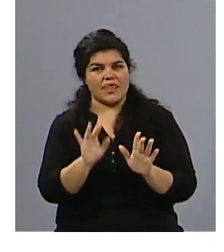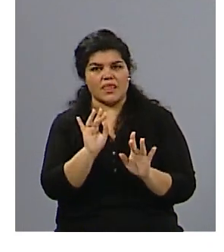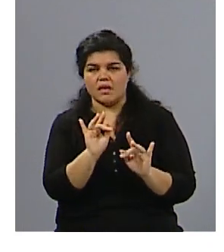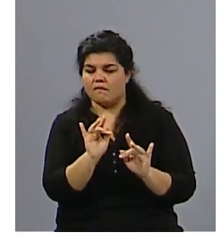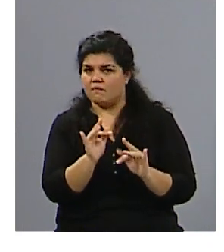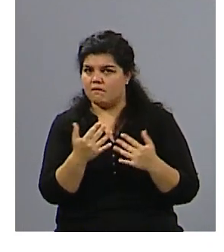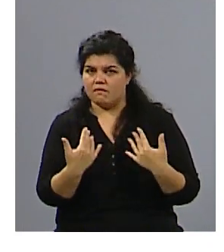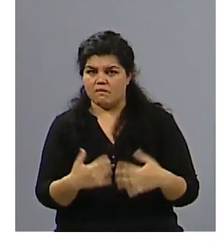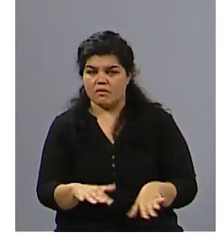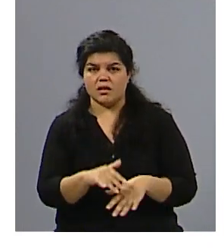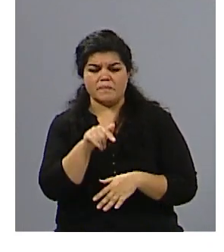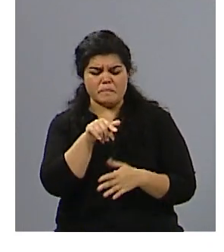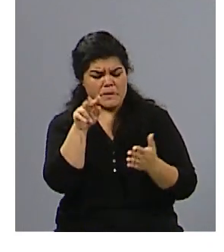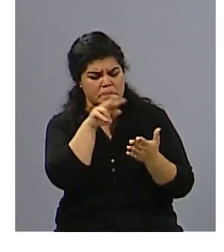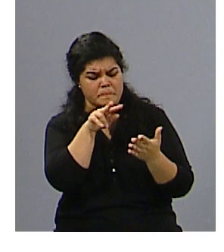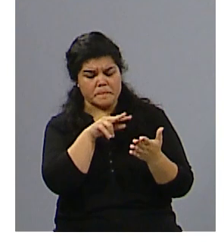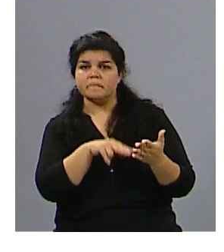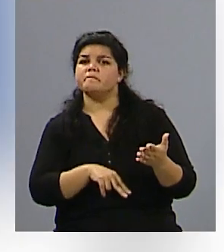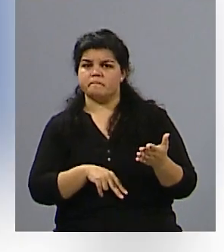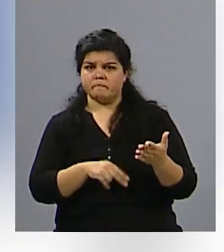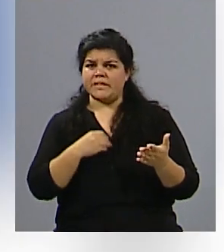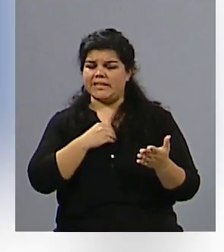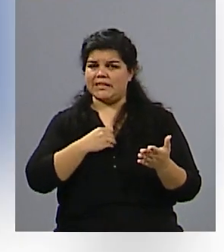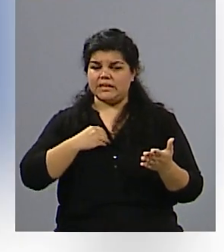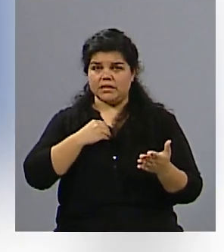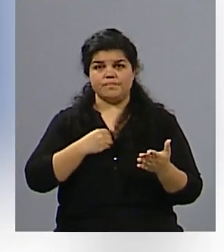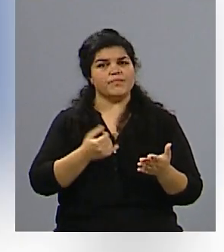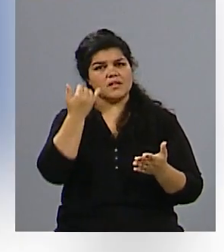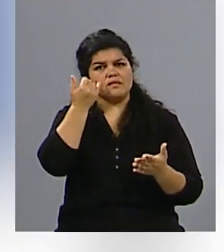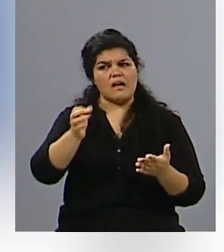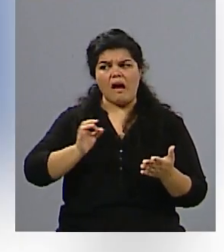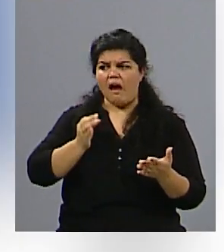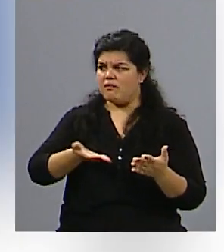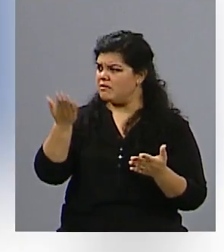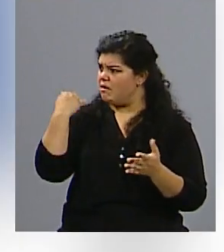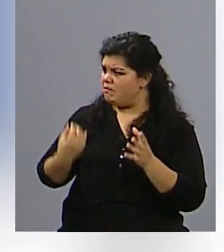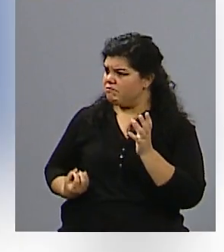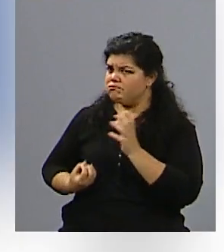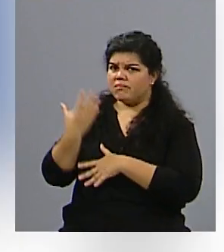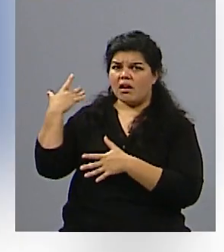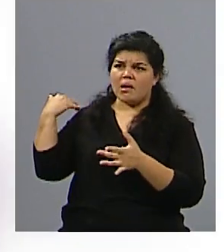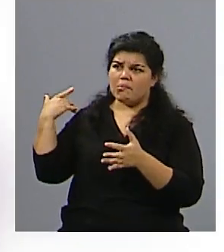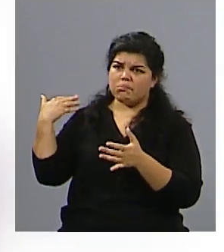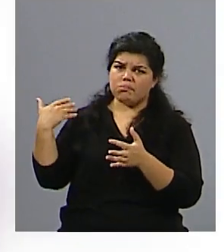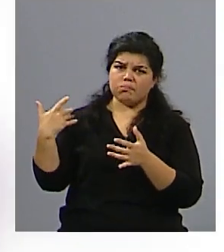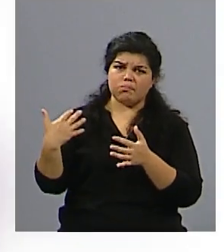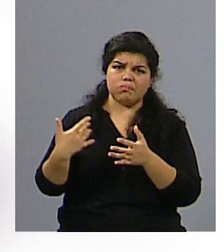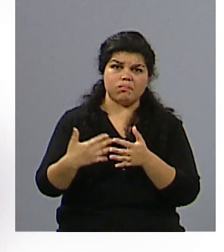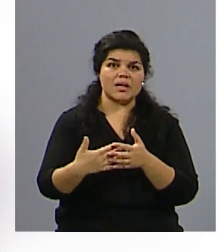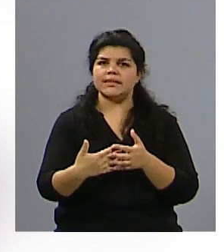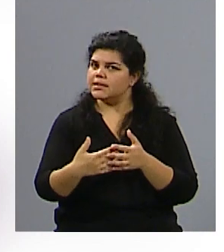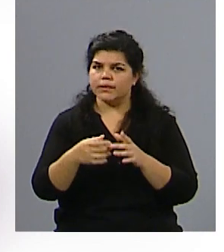porque, bueno, vos lo decías, Laura, ya pasaron tantos años y si bien se vienen aplicando políticas públicas uno